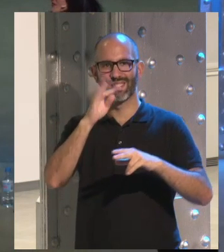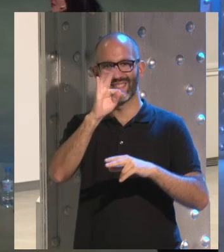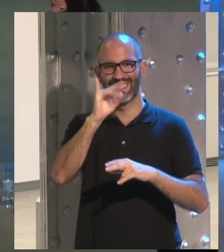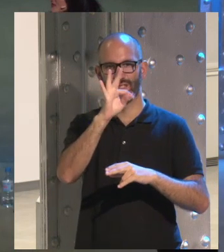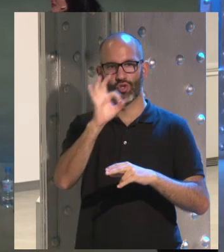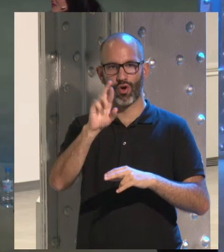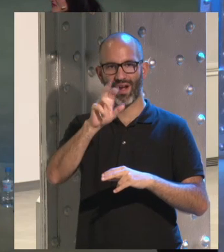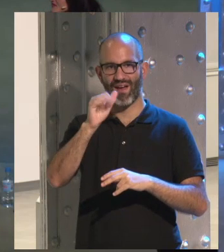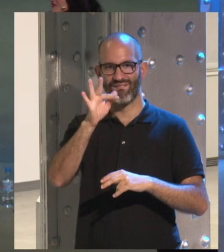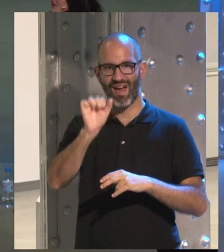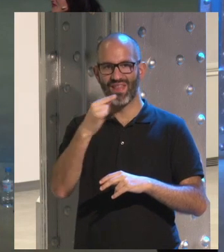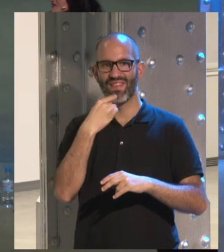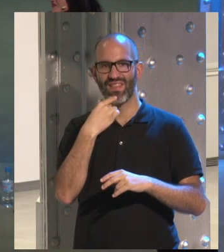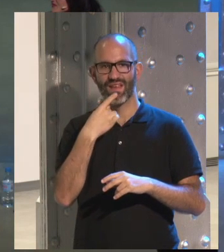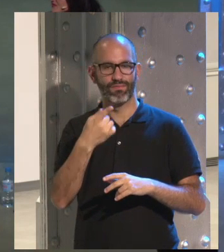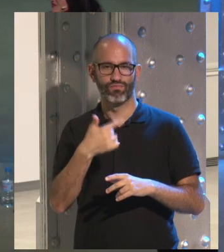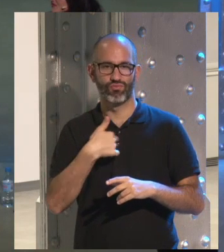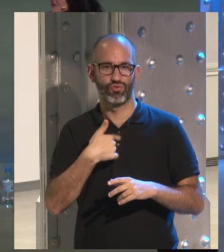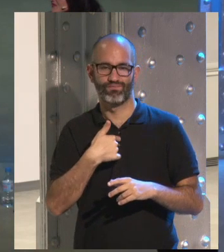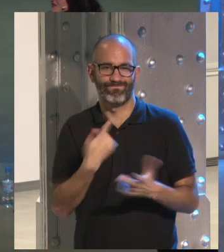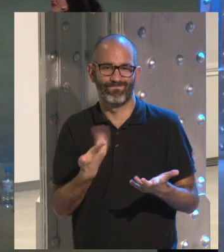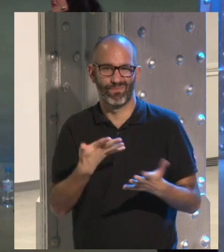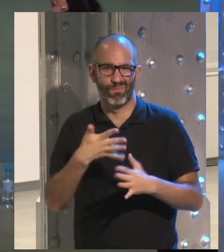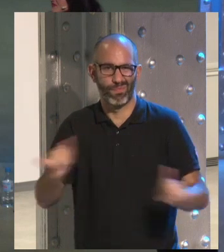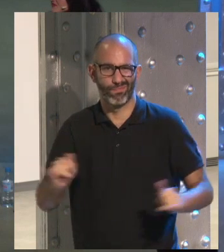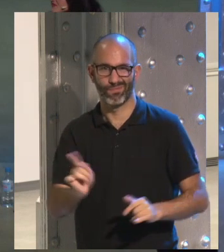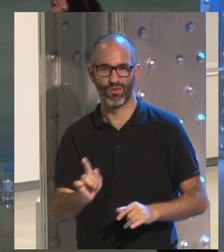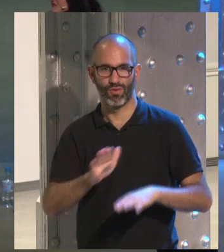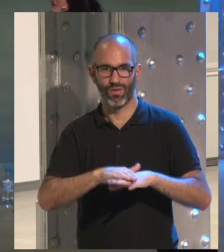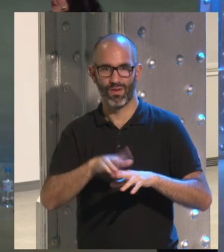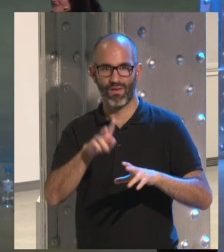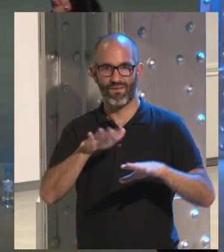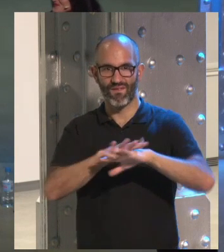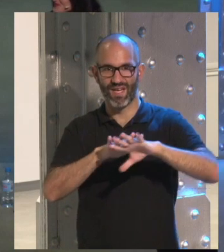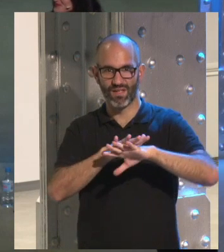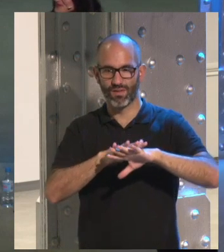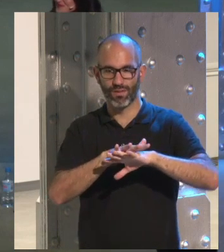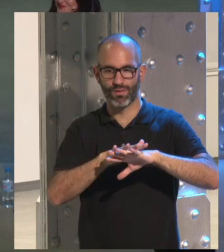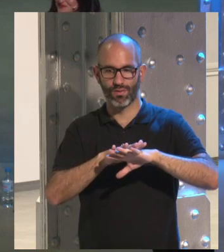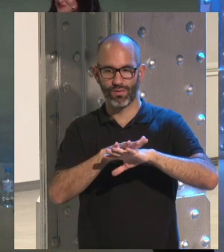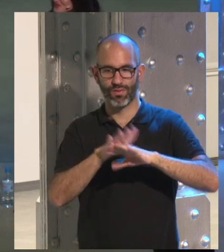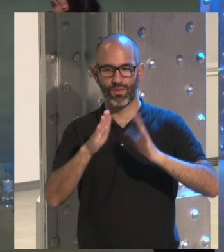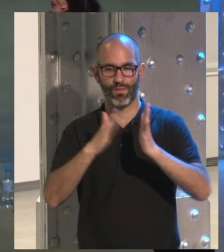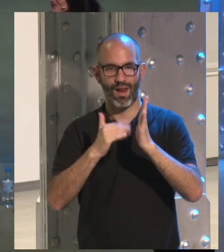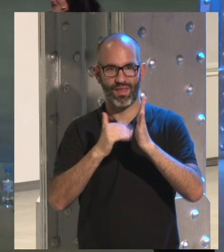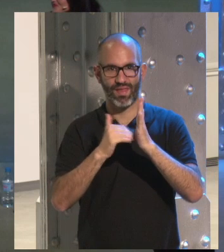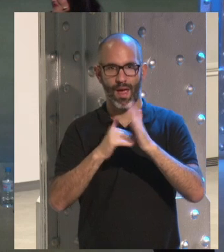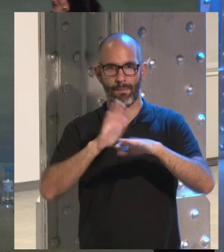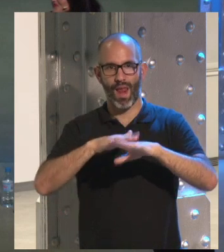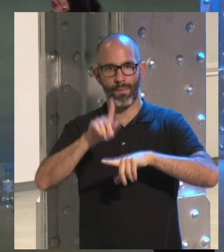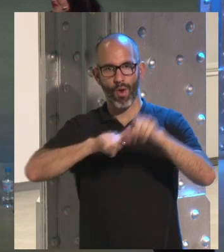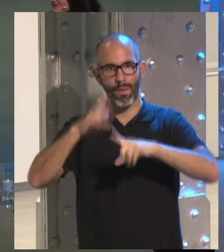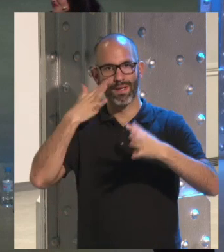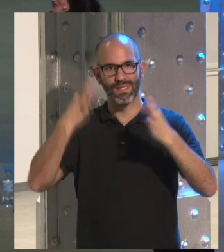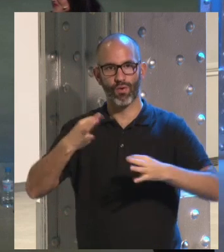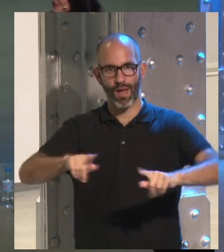Rafa que dice no me compensa entre comillas no me compensa el filtro Valencia para los problemas de seguridad que me